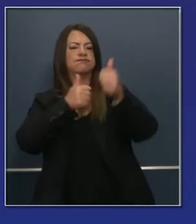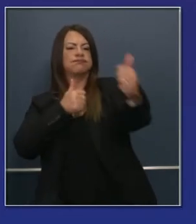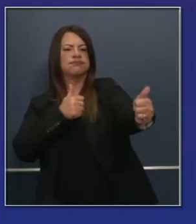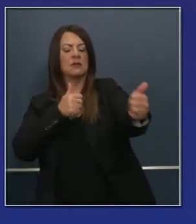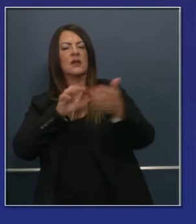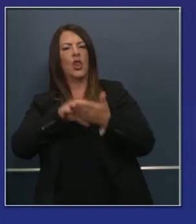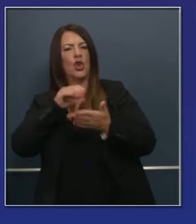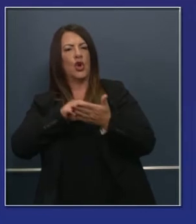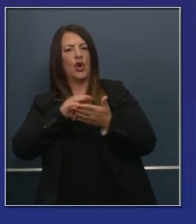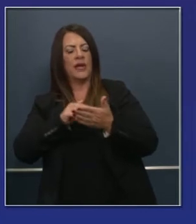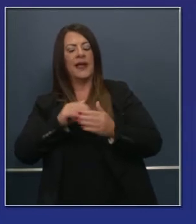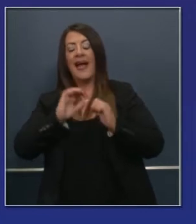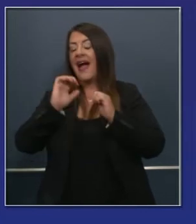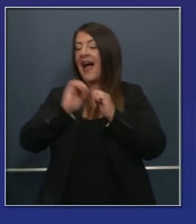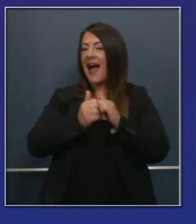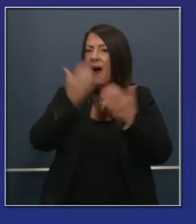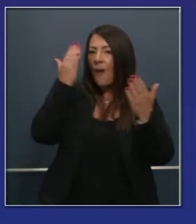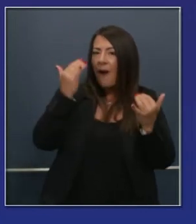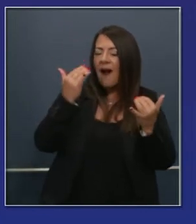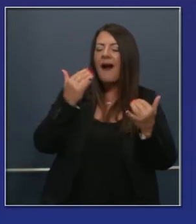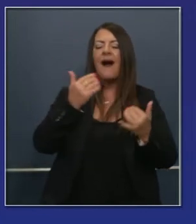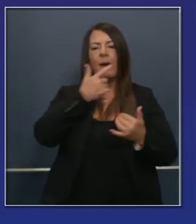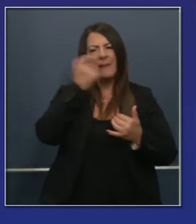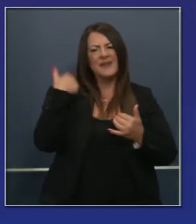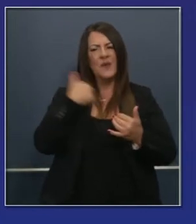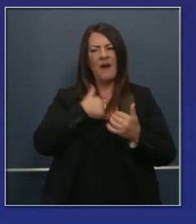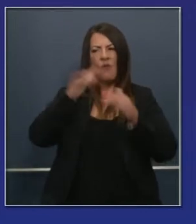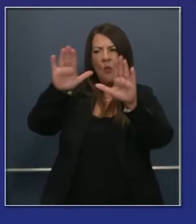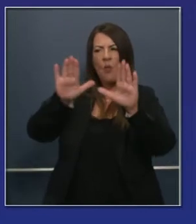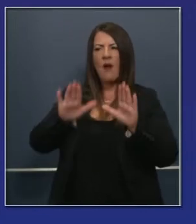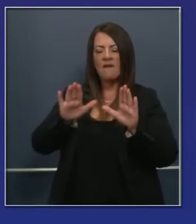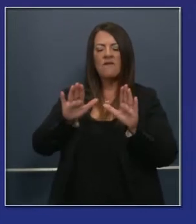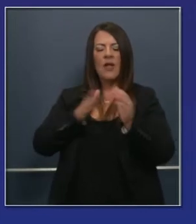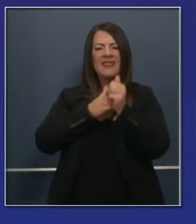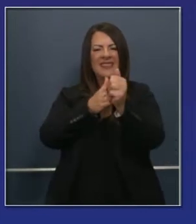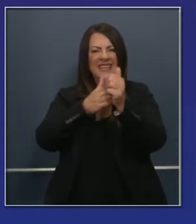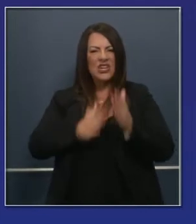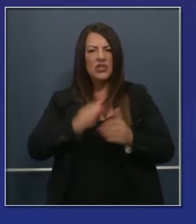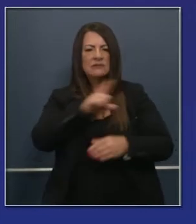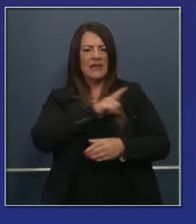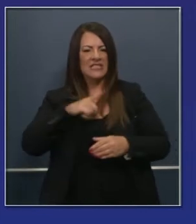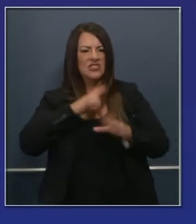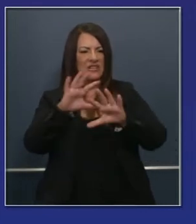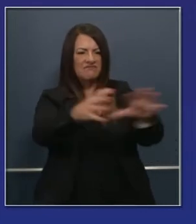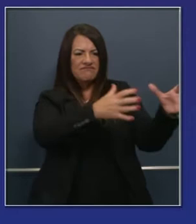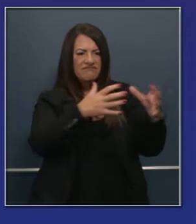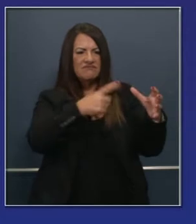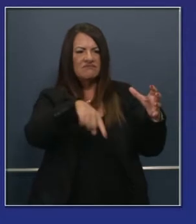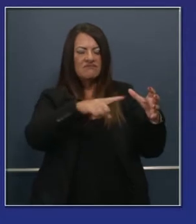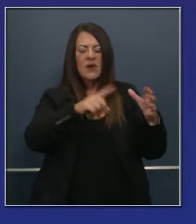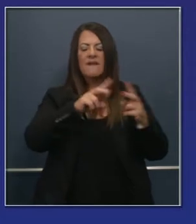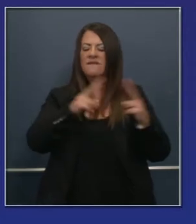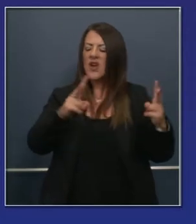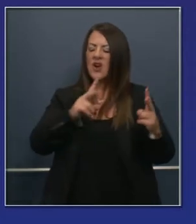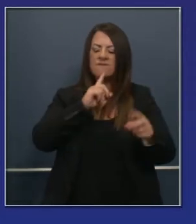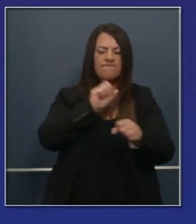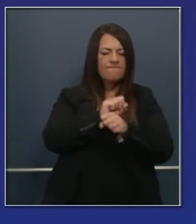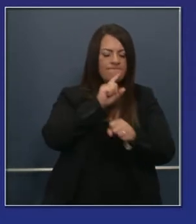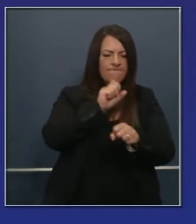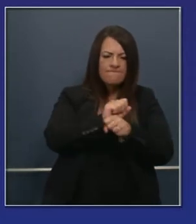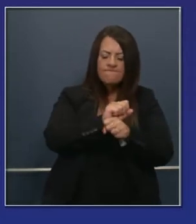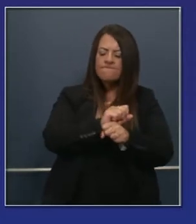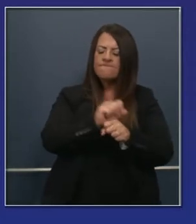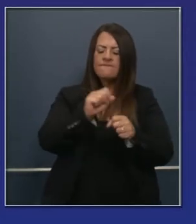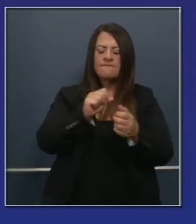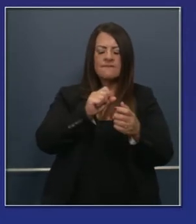con cómo será esta educación a distancia. Y la forma como sabemos es que tenemos buen liderazgo en la legislatura y el